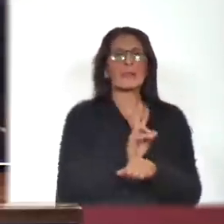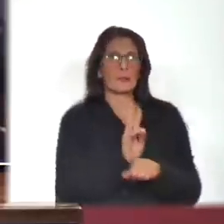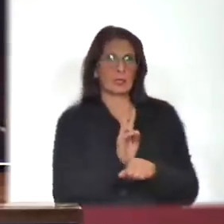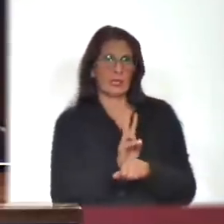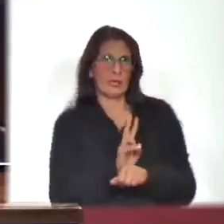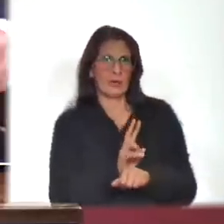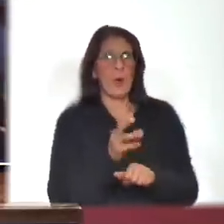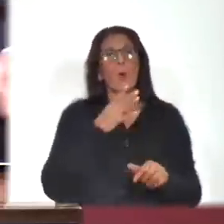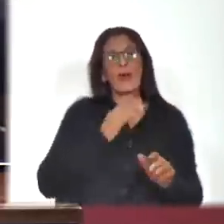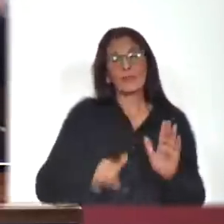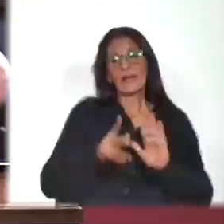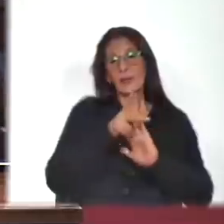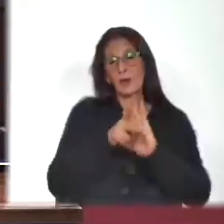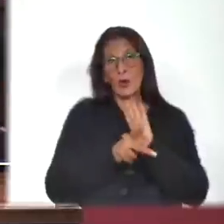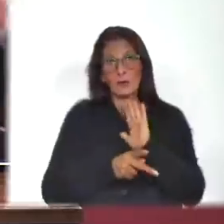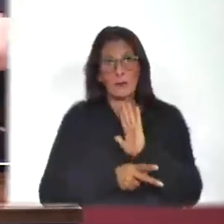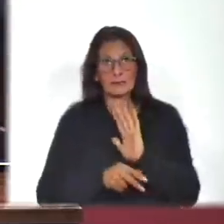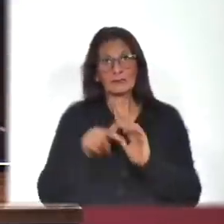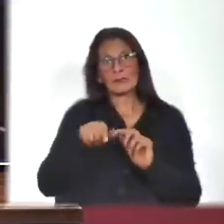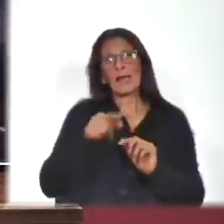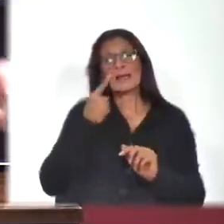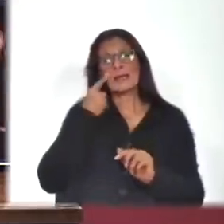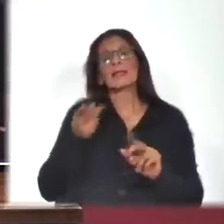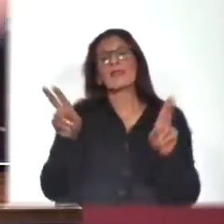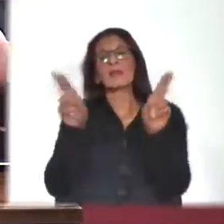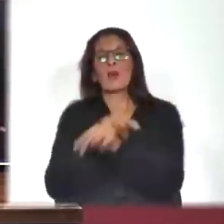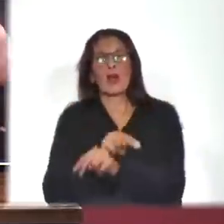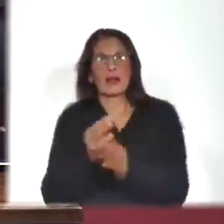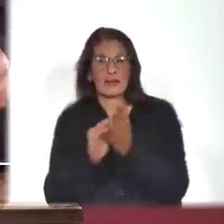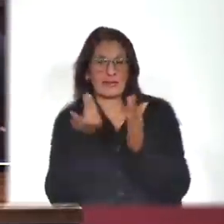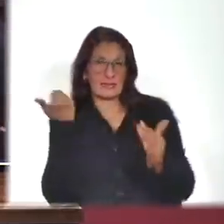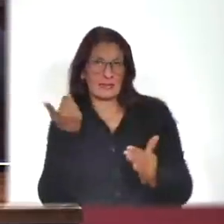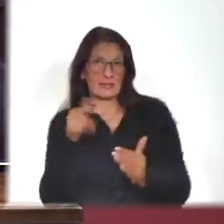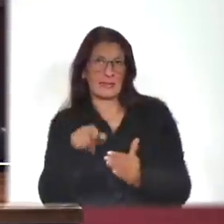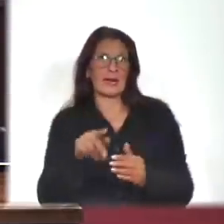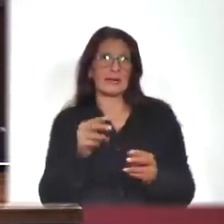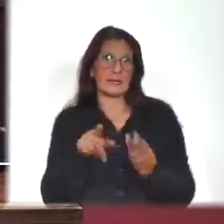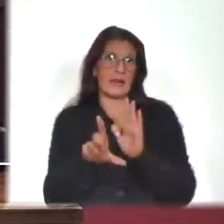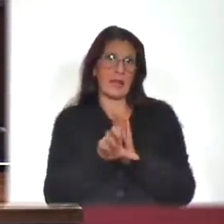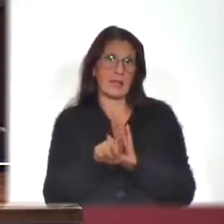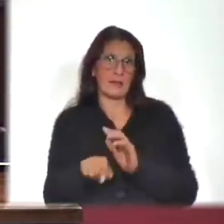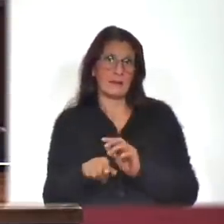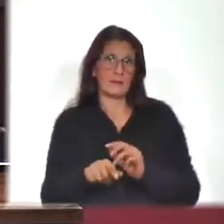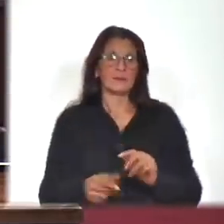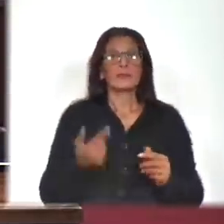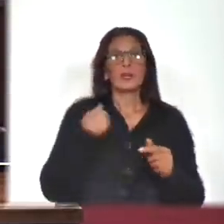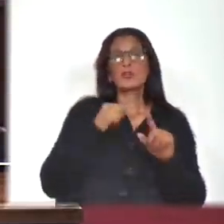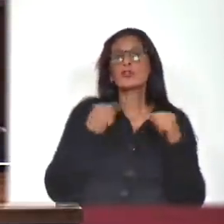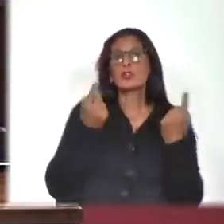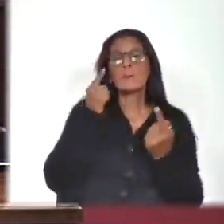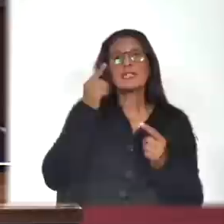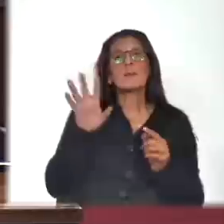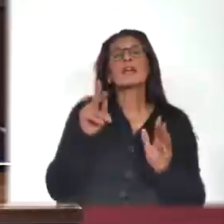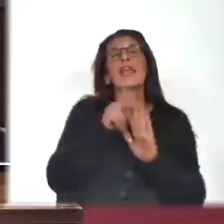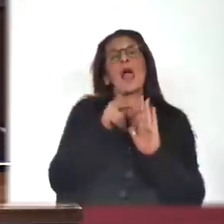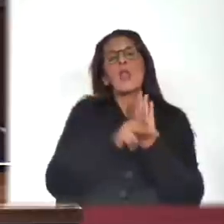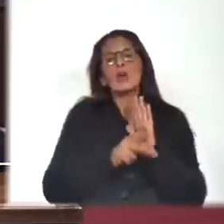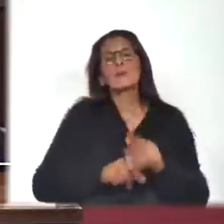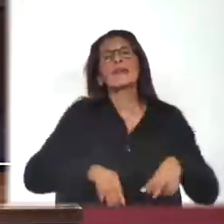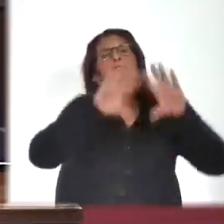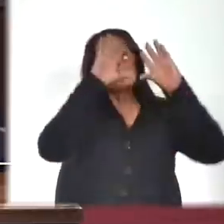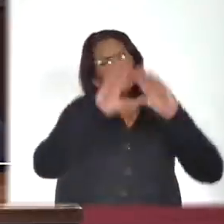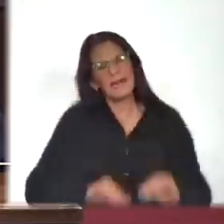cuando hay una norma que ampara circunstancialmente a un gobernante, hay que derogar esa norma o dejarla sin efecto en ese caso. Y otros pensamos que las normas son para todos.